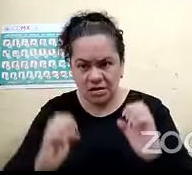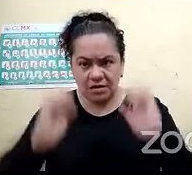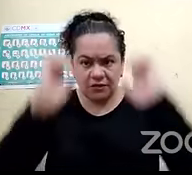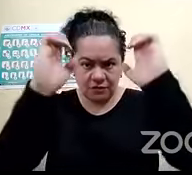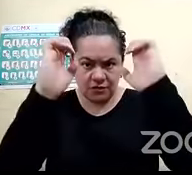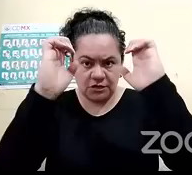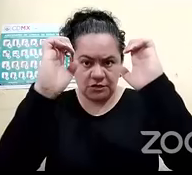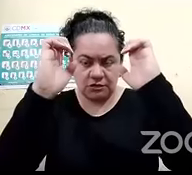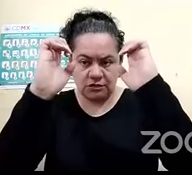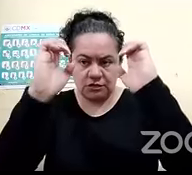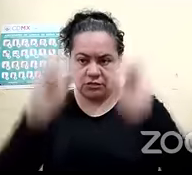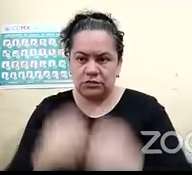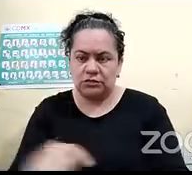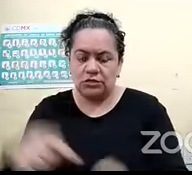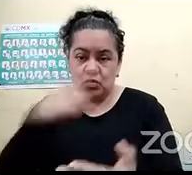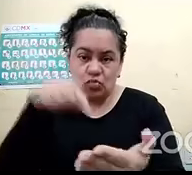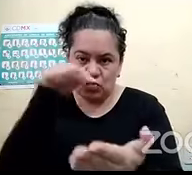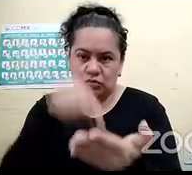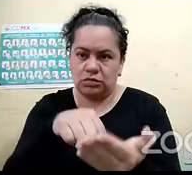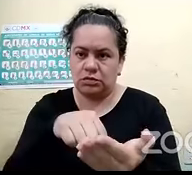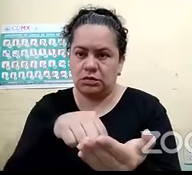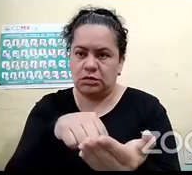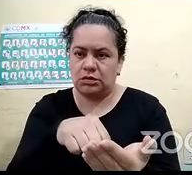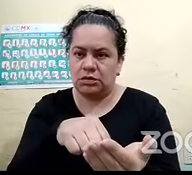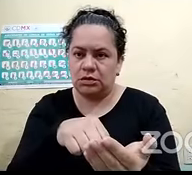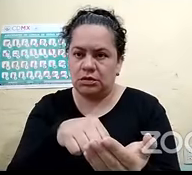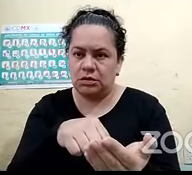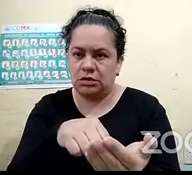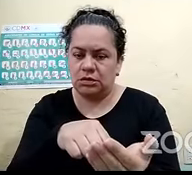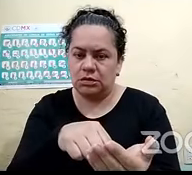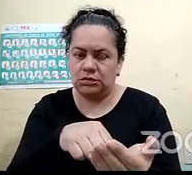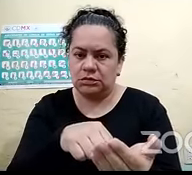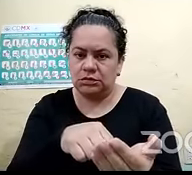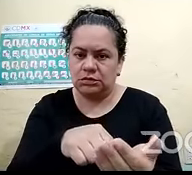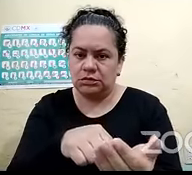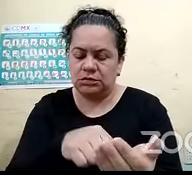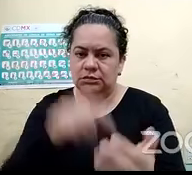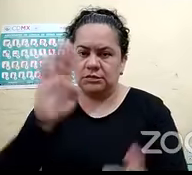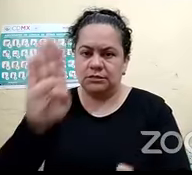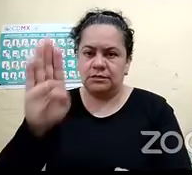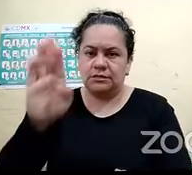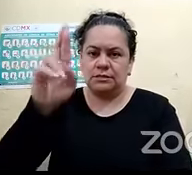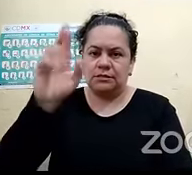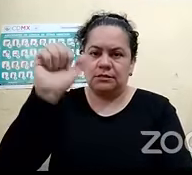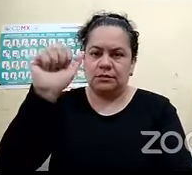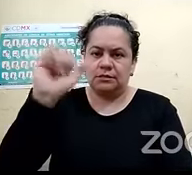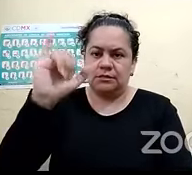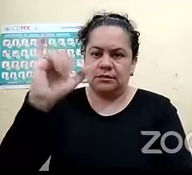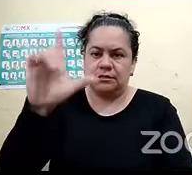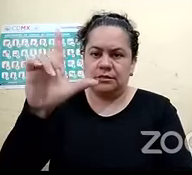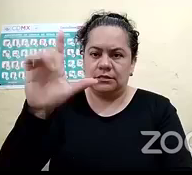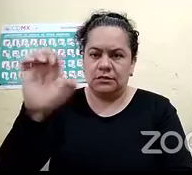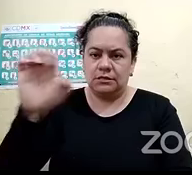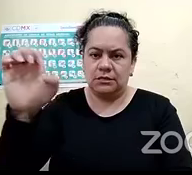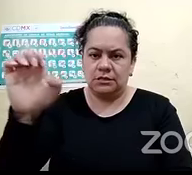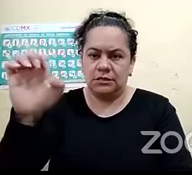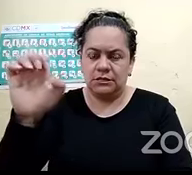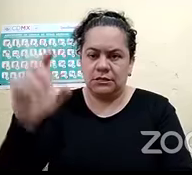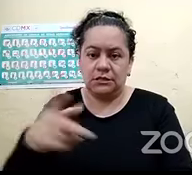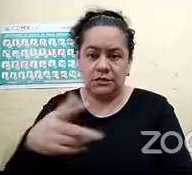que tengan la señalización en braille que a ustedes les facilite a cualquier institución